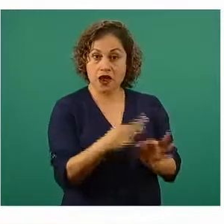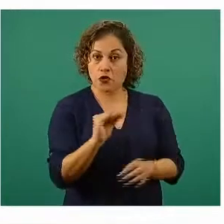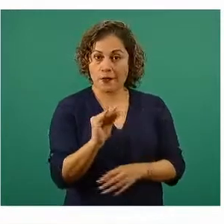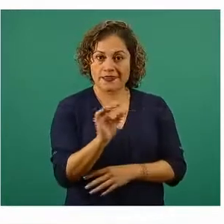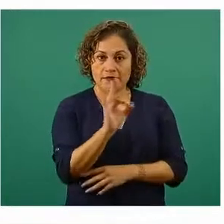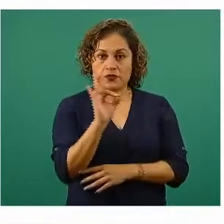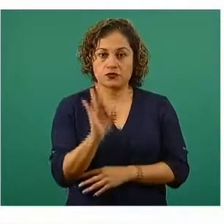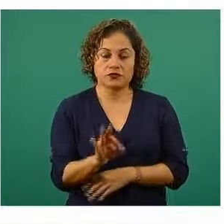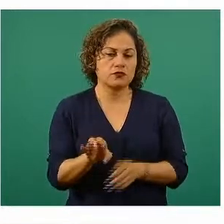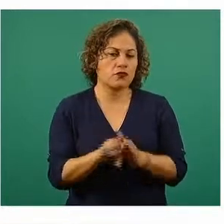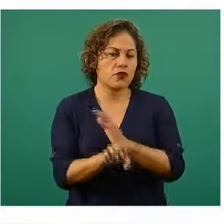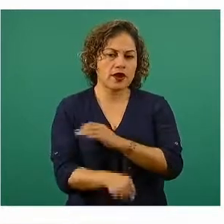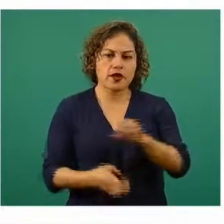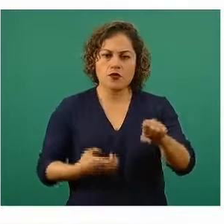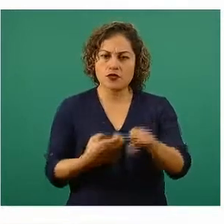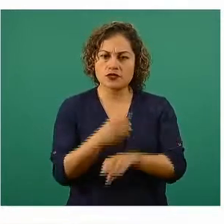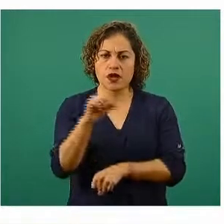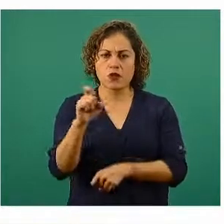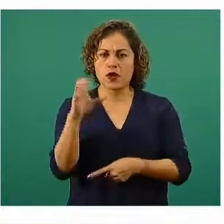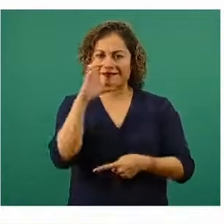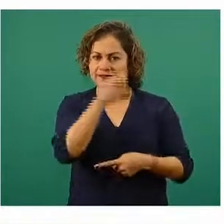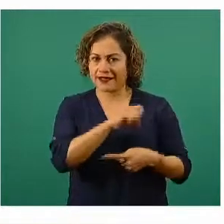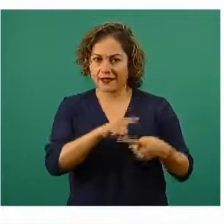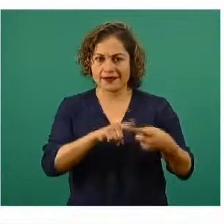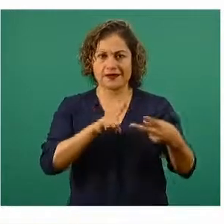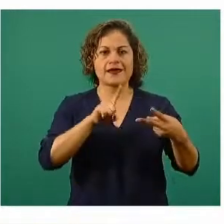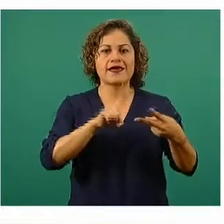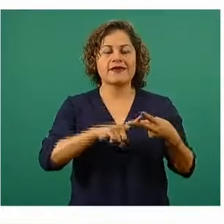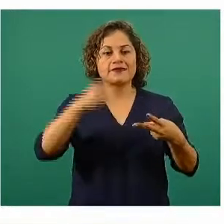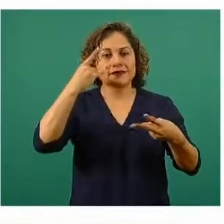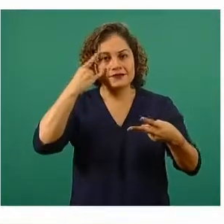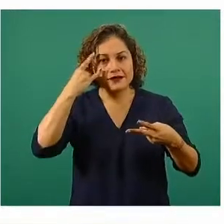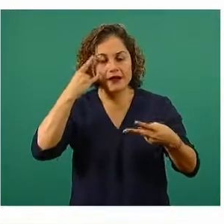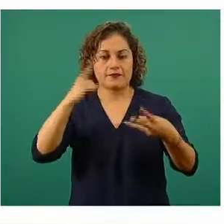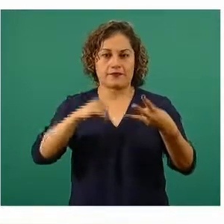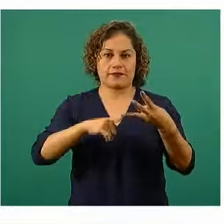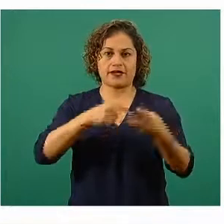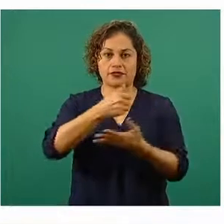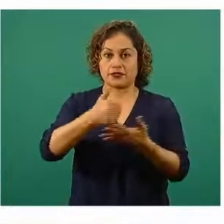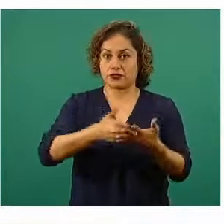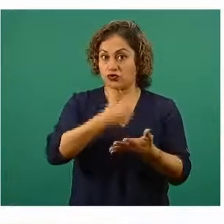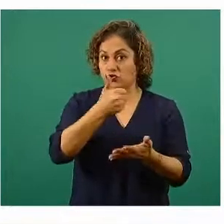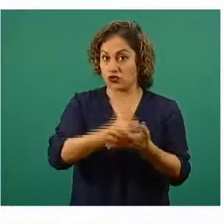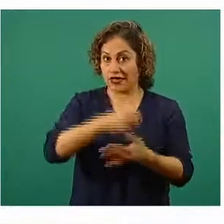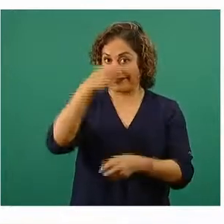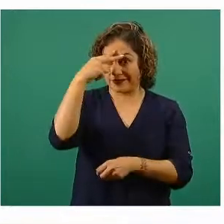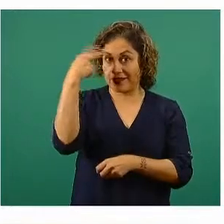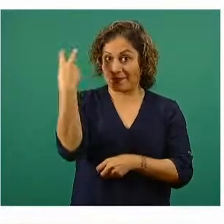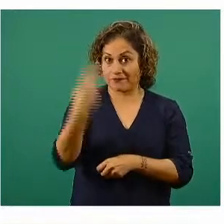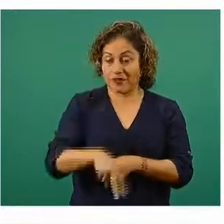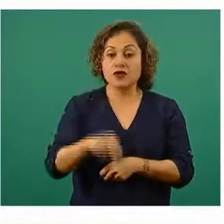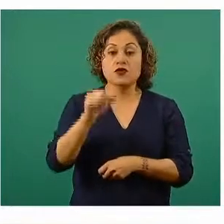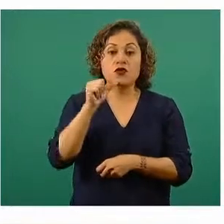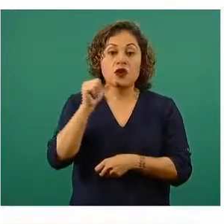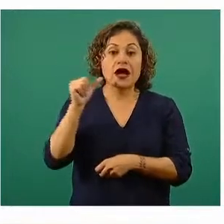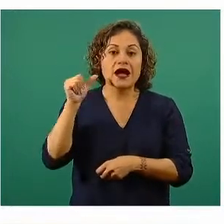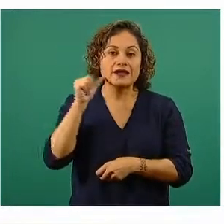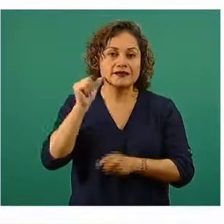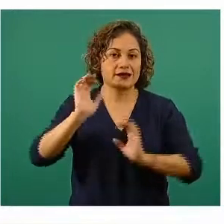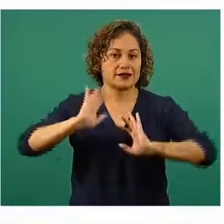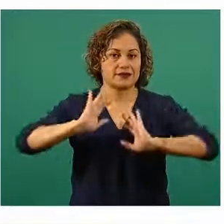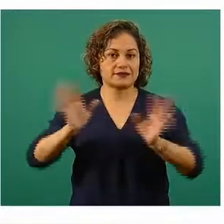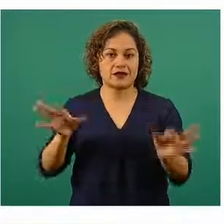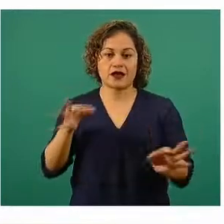a Aguascalientes, tenemos a Campeche, la Ciudad de México ya tenía prácticamente desde el día de ayer la meta lograda,